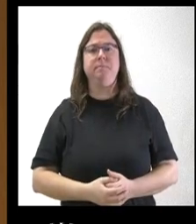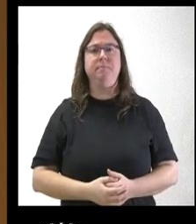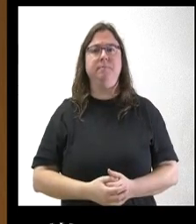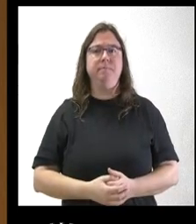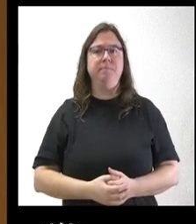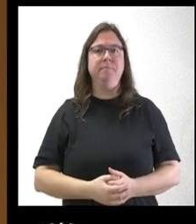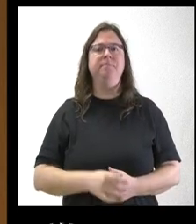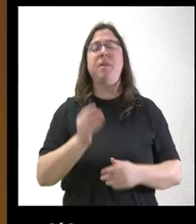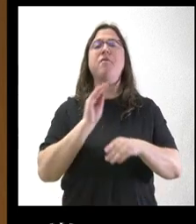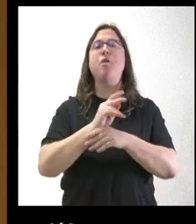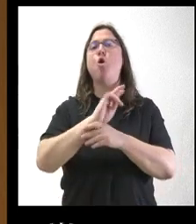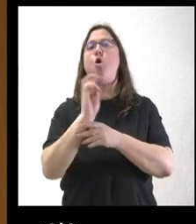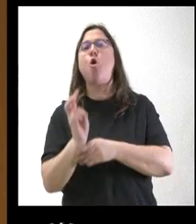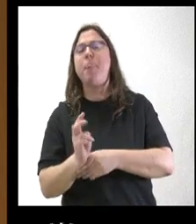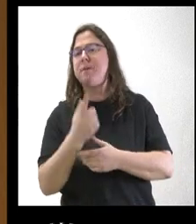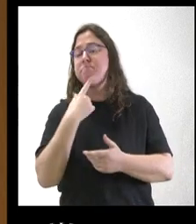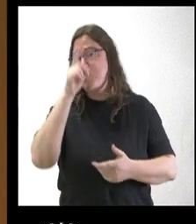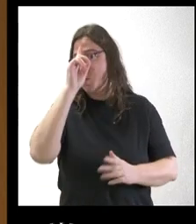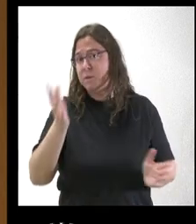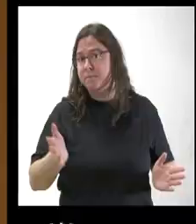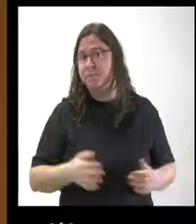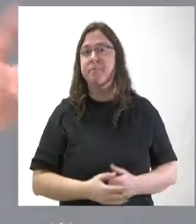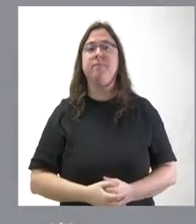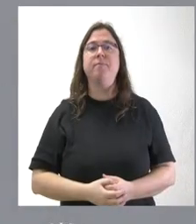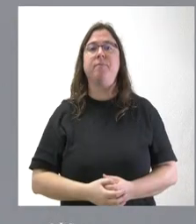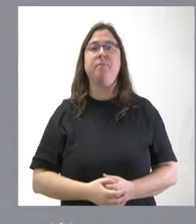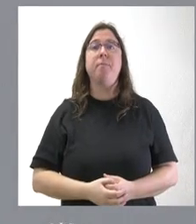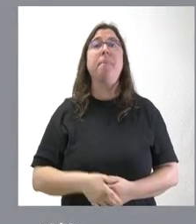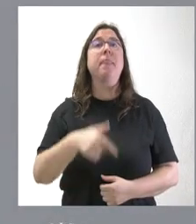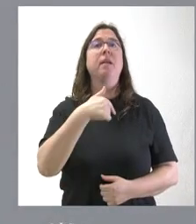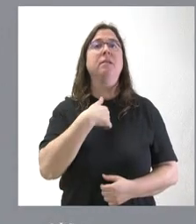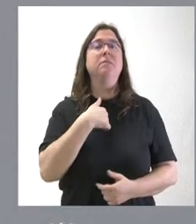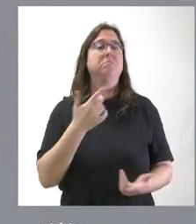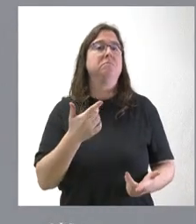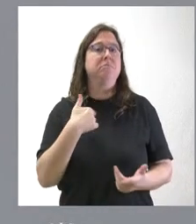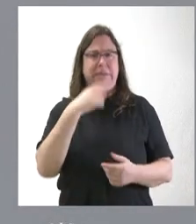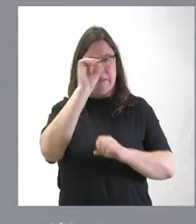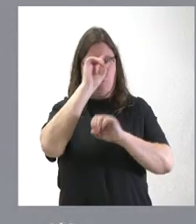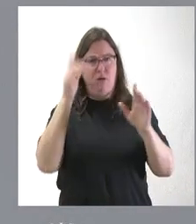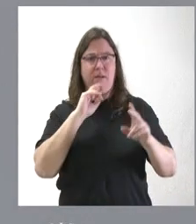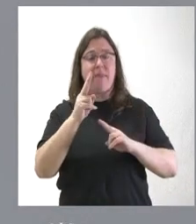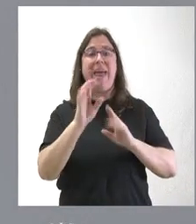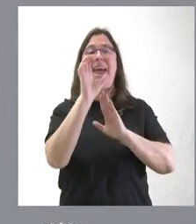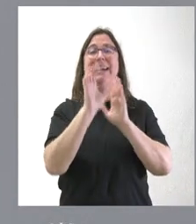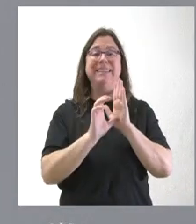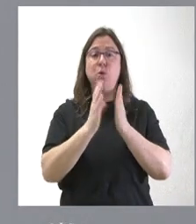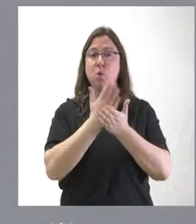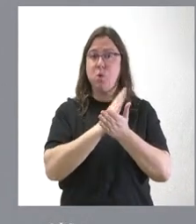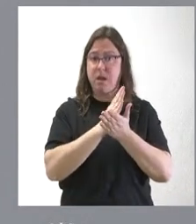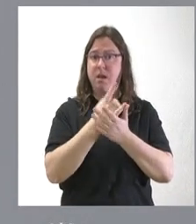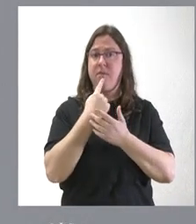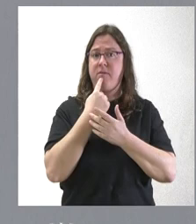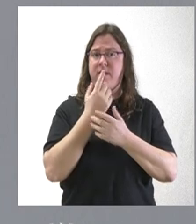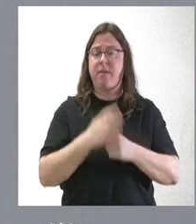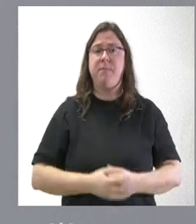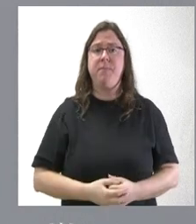financiación de otras Administraciones? Pues los propios estatutos del SERLA lo dicen. El estatuto del SERLA que lo regula dice